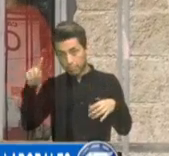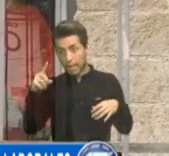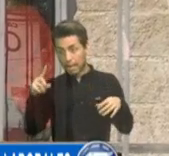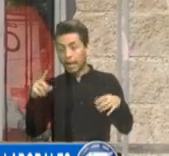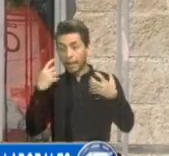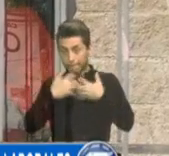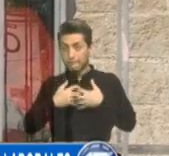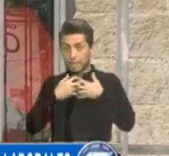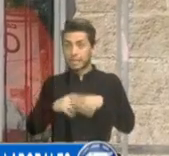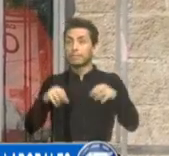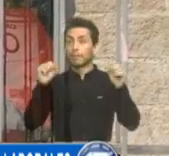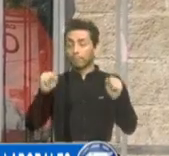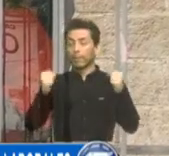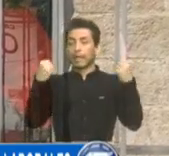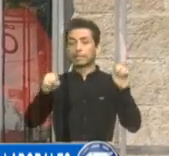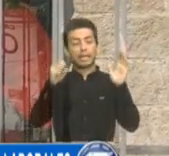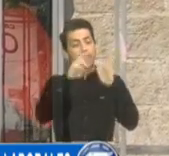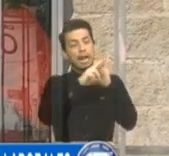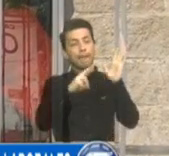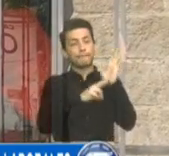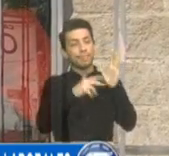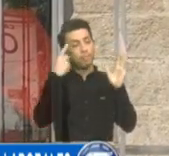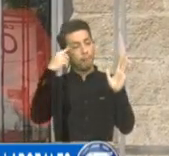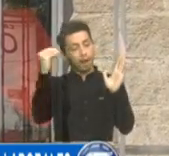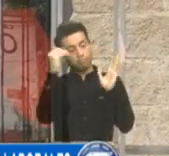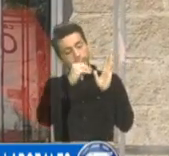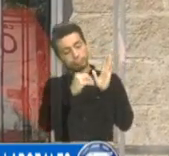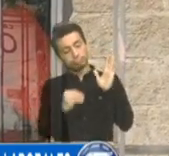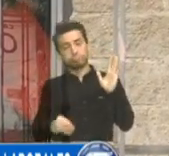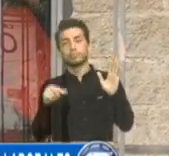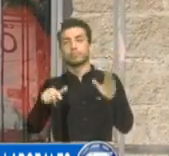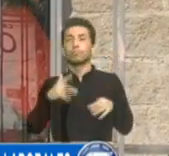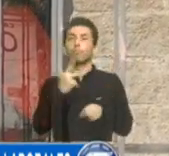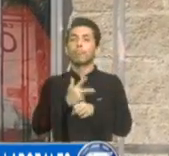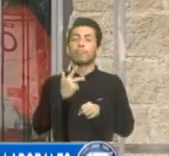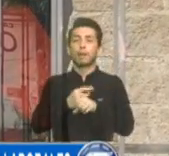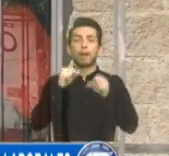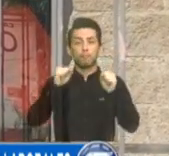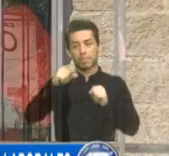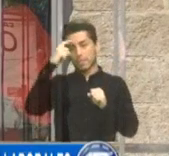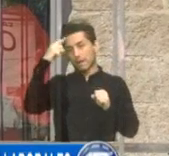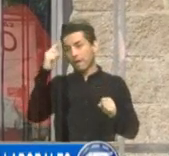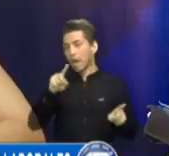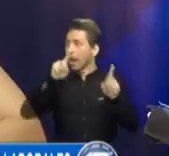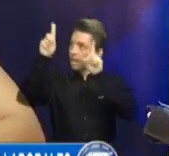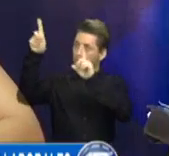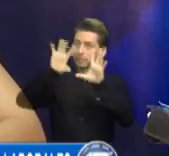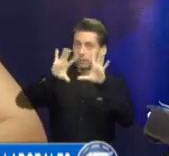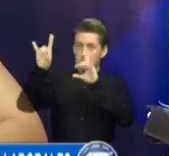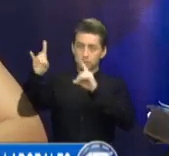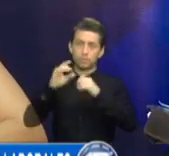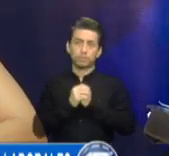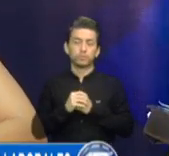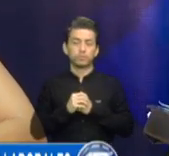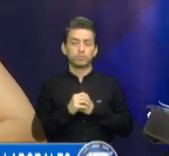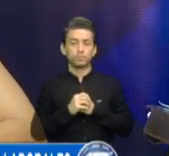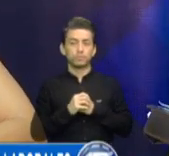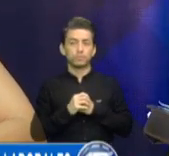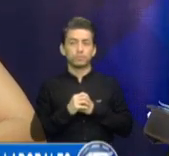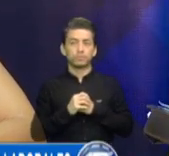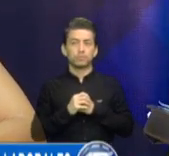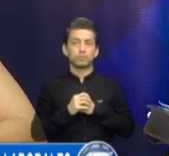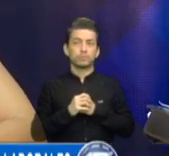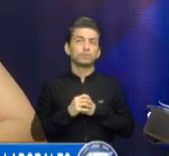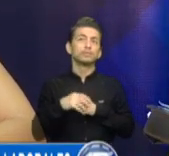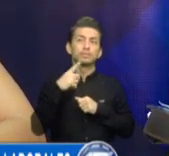un reglamento de registro de reclutadoras de guatemaltecos para laborar en el extranjero. El Ministerio de Trabajo ahorita está trabajando